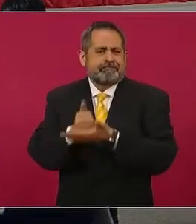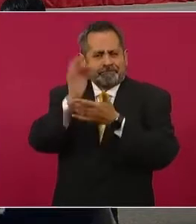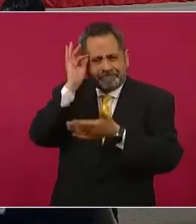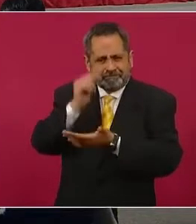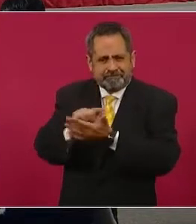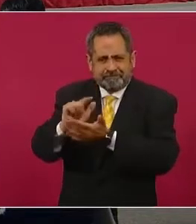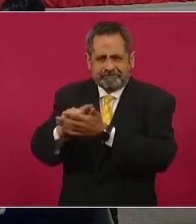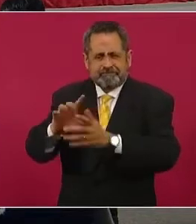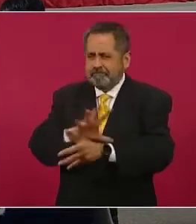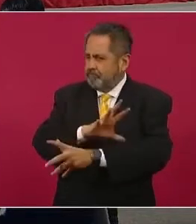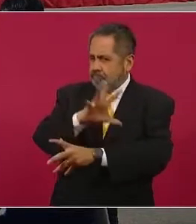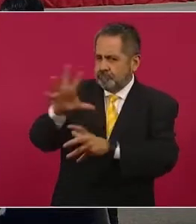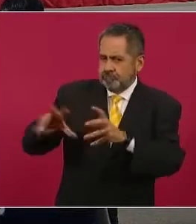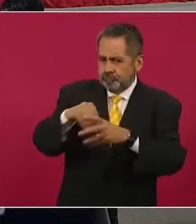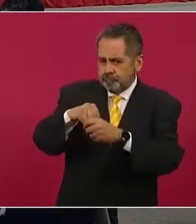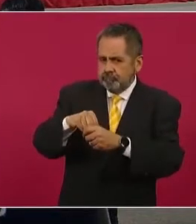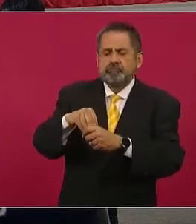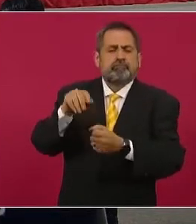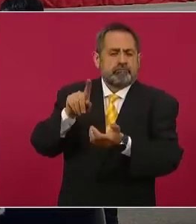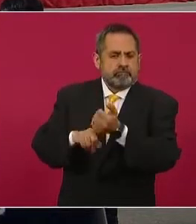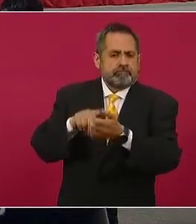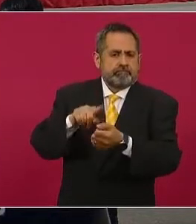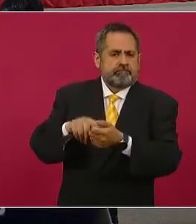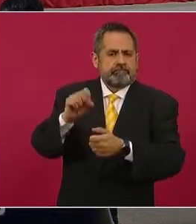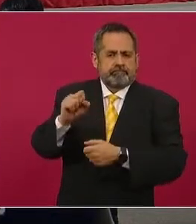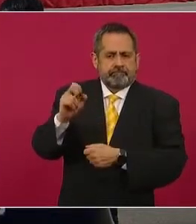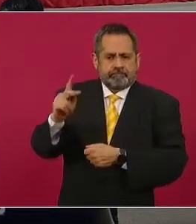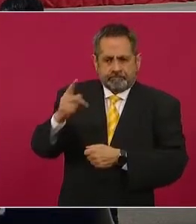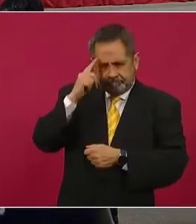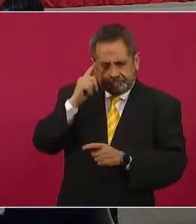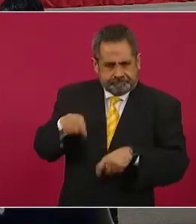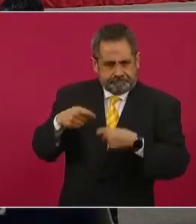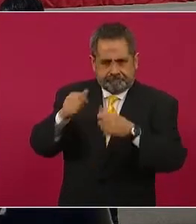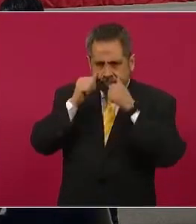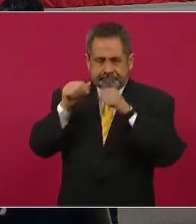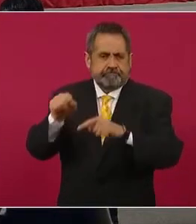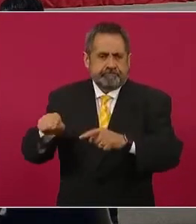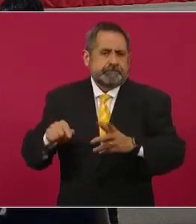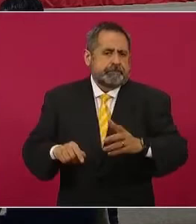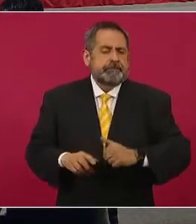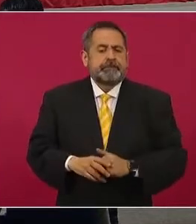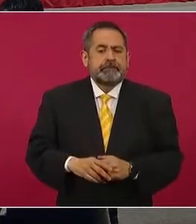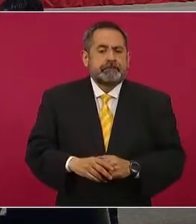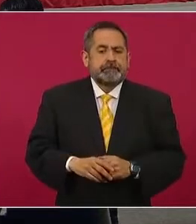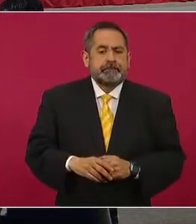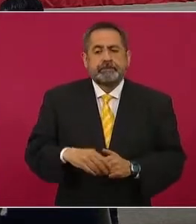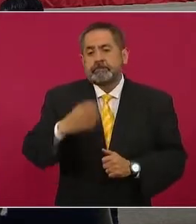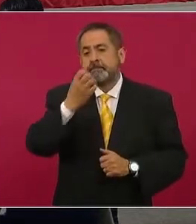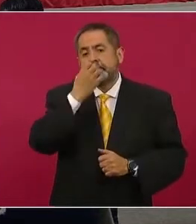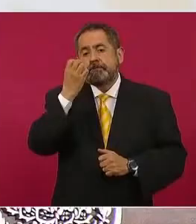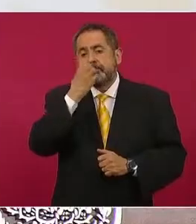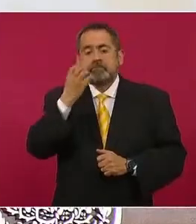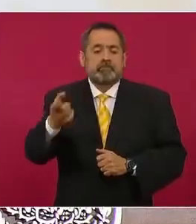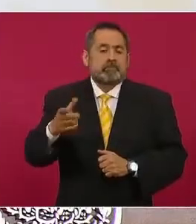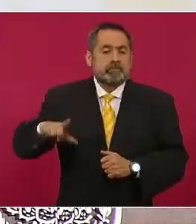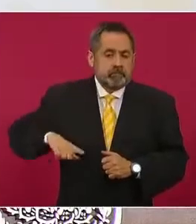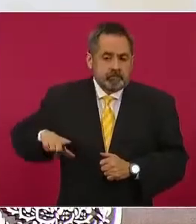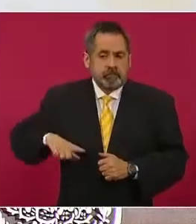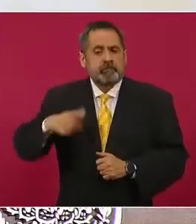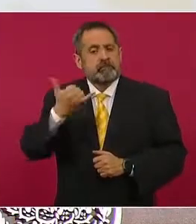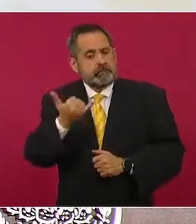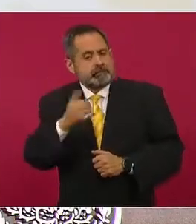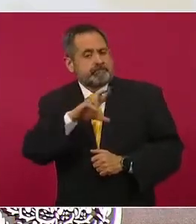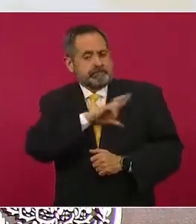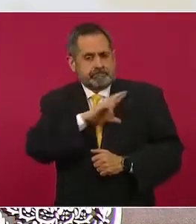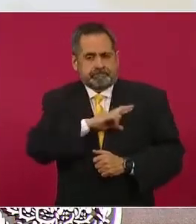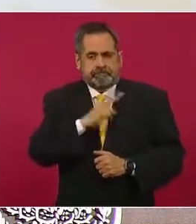dirigida todo precisamente ese contexto. Es para escuelas públicas y privadas. Recordemos que eso